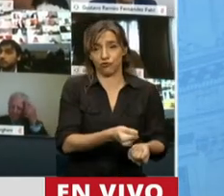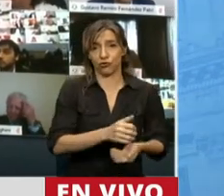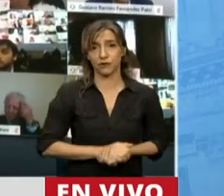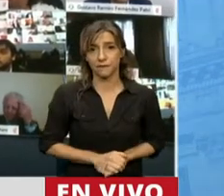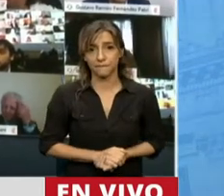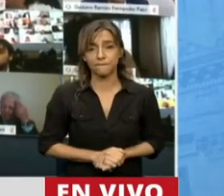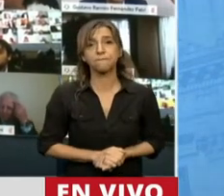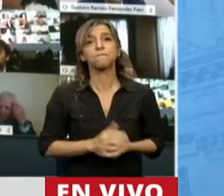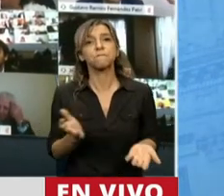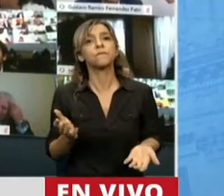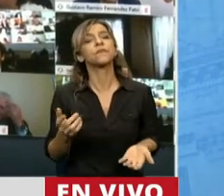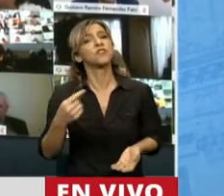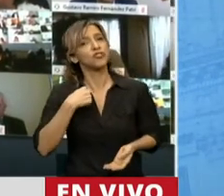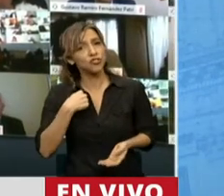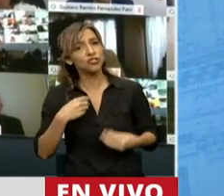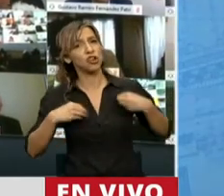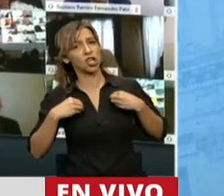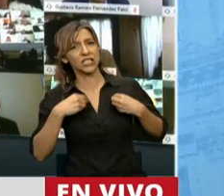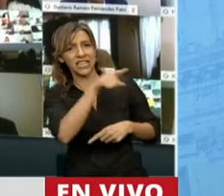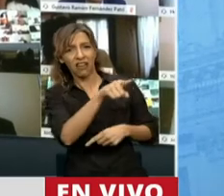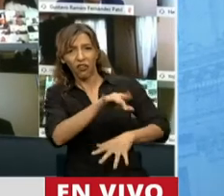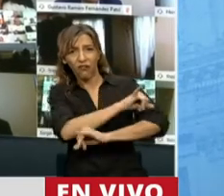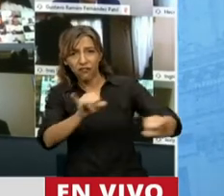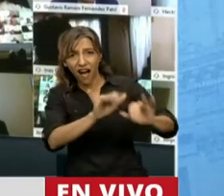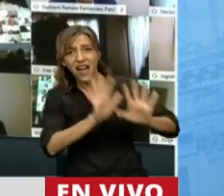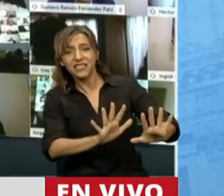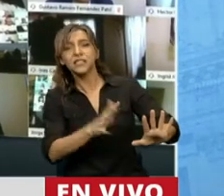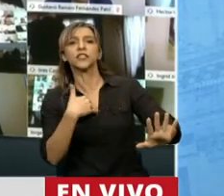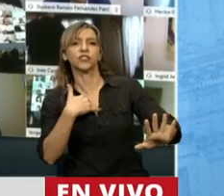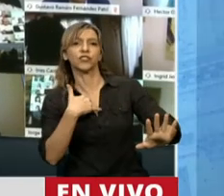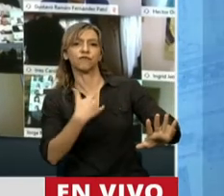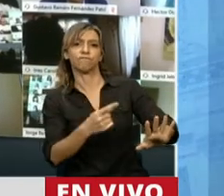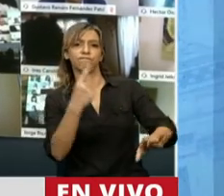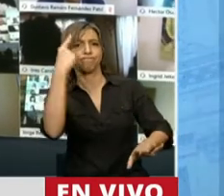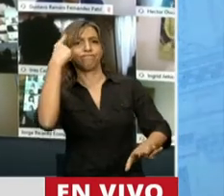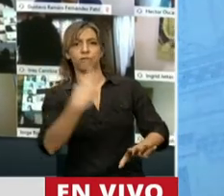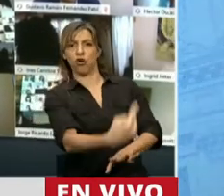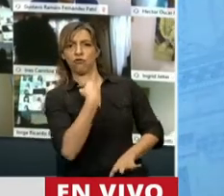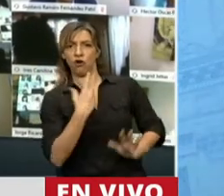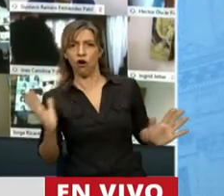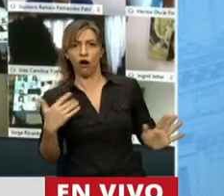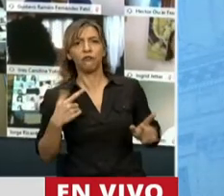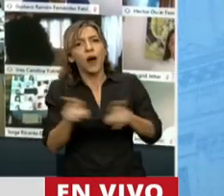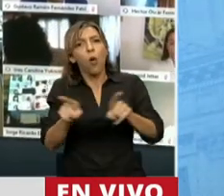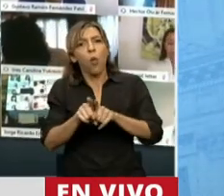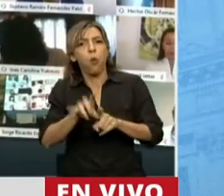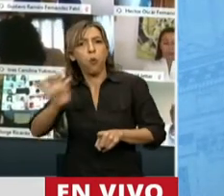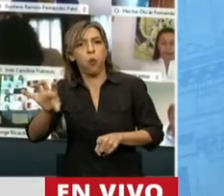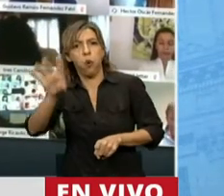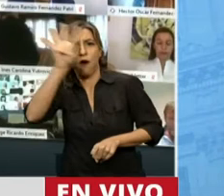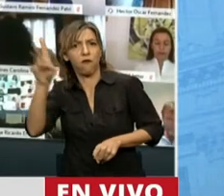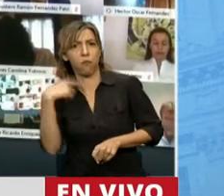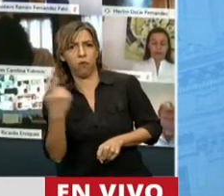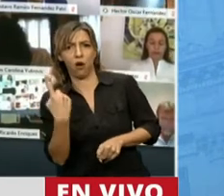formoseña me siento sumamente agraviada por los dichos mencionados y el pueblo formoseño se siente agraviado. ¿O acaso no somos los